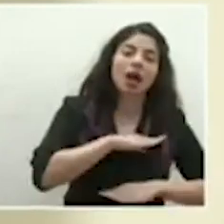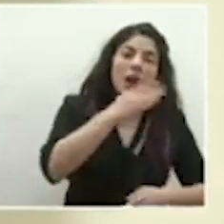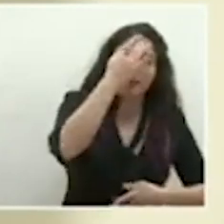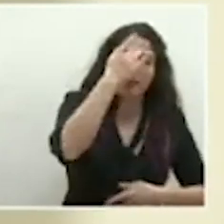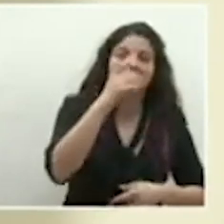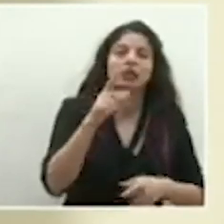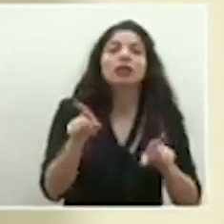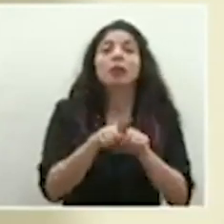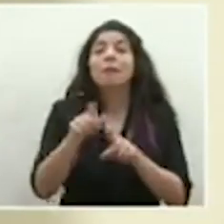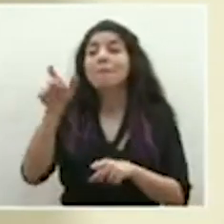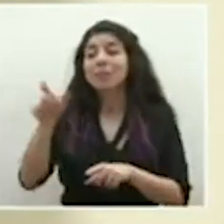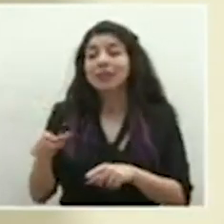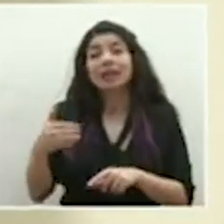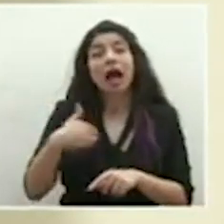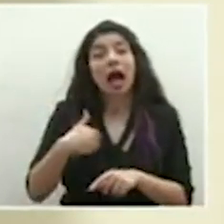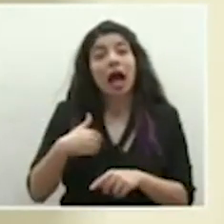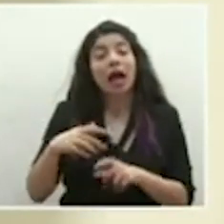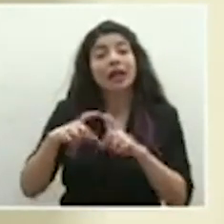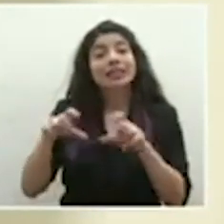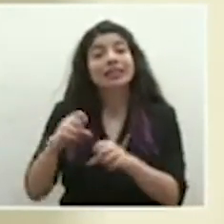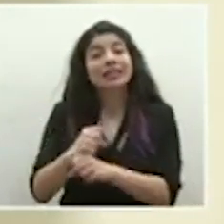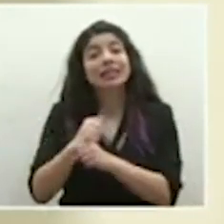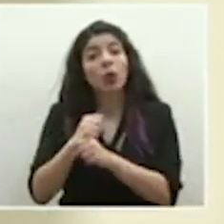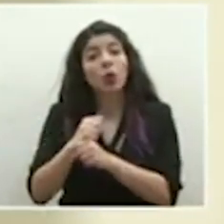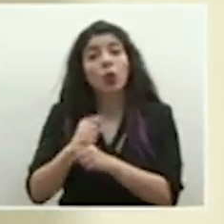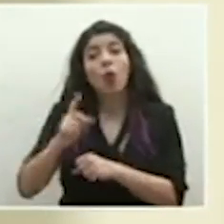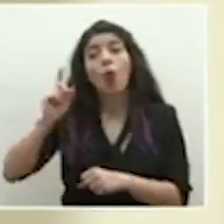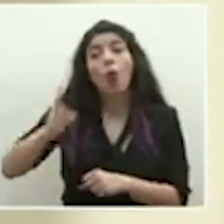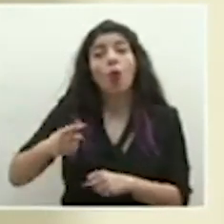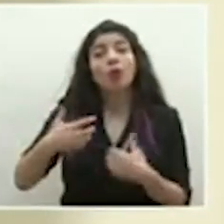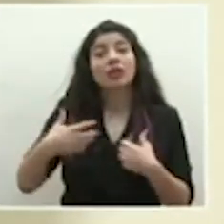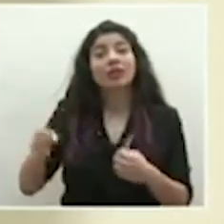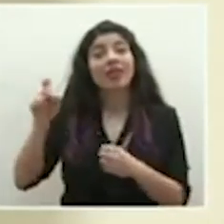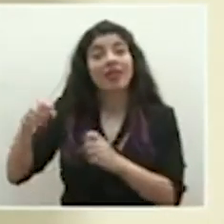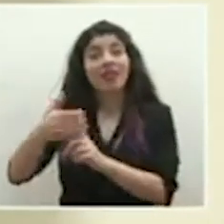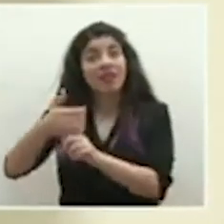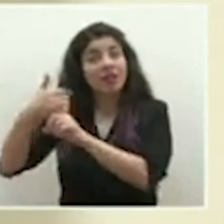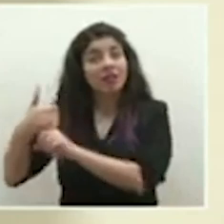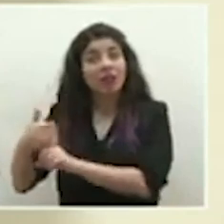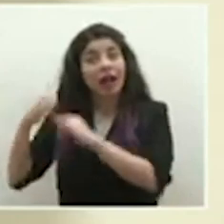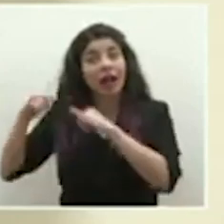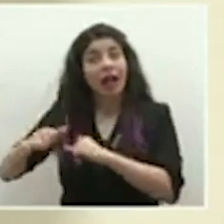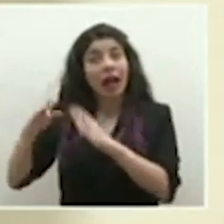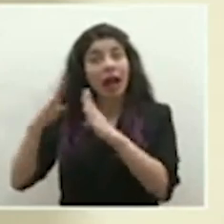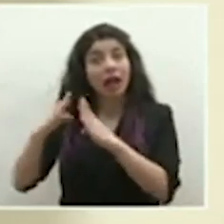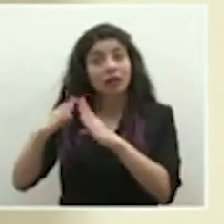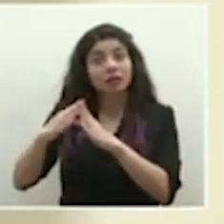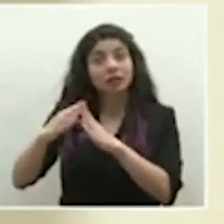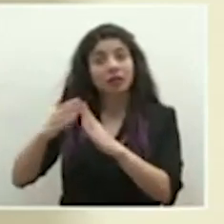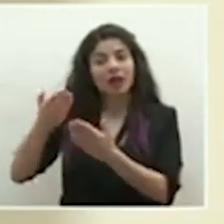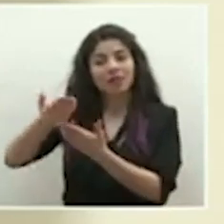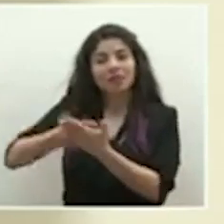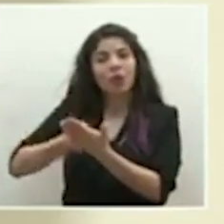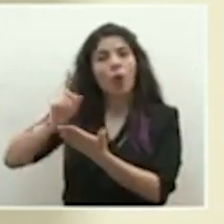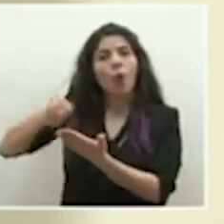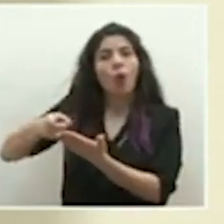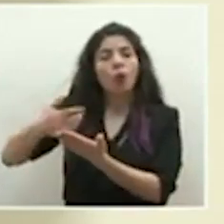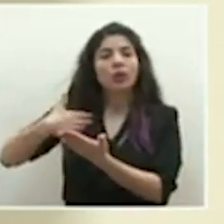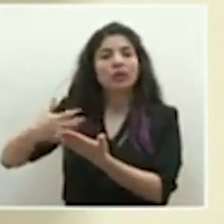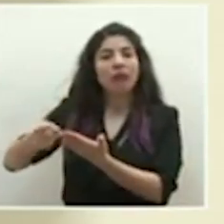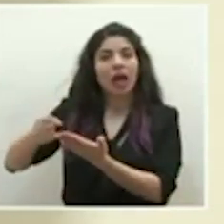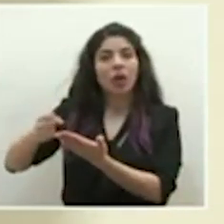personas aseguradas que eran aisladas por orden sanitaria, o sea, eran enviadas a su casa con un aislamiento